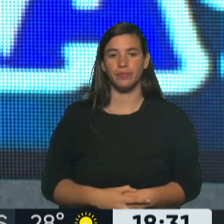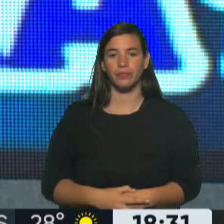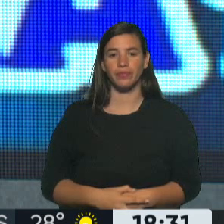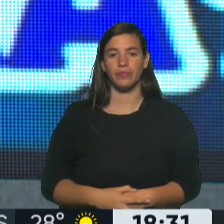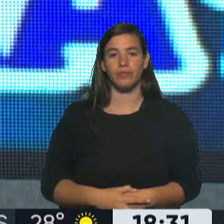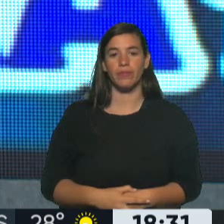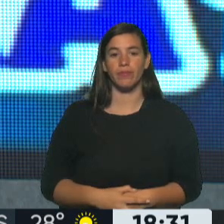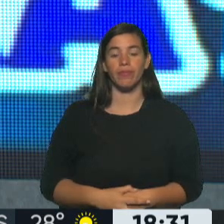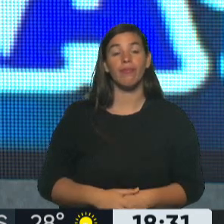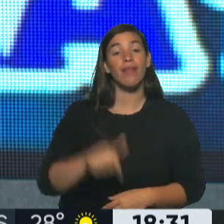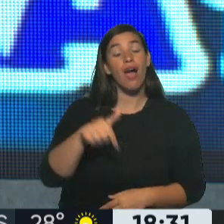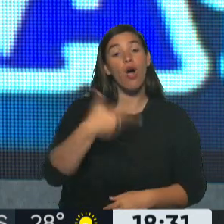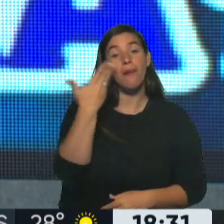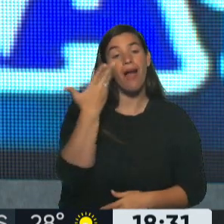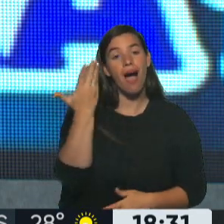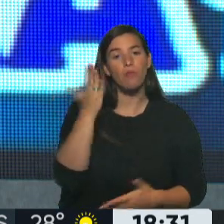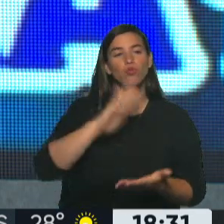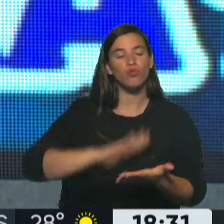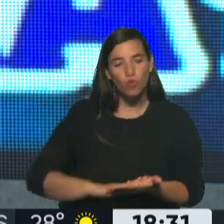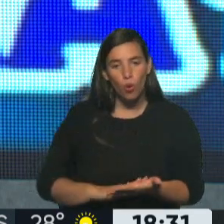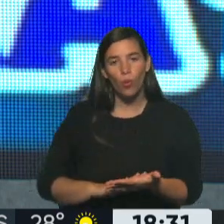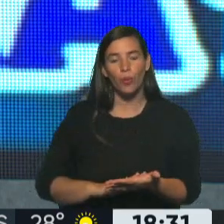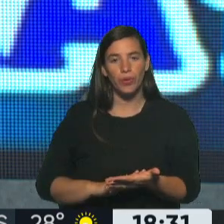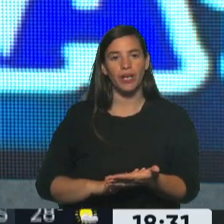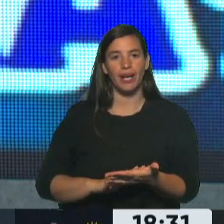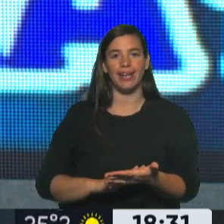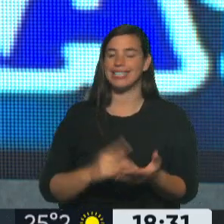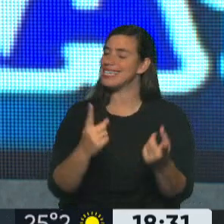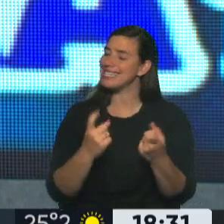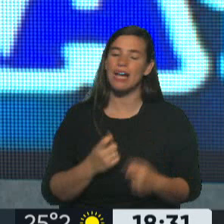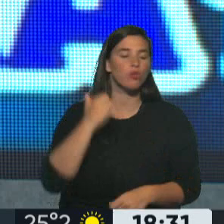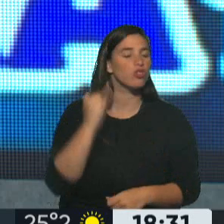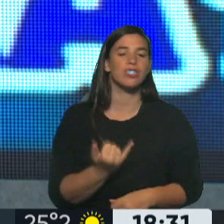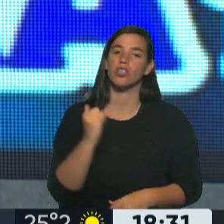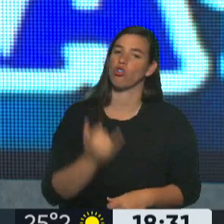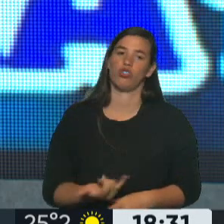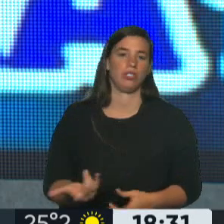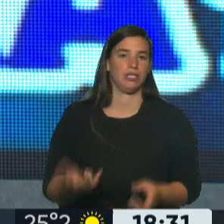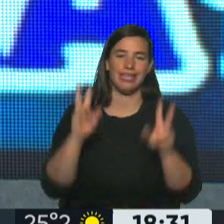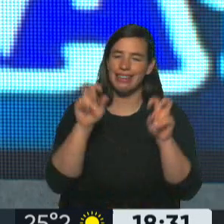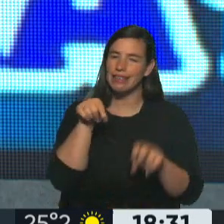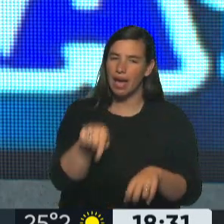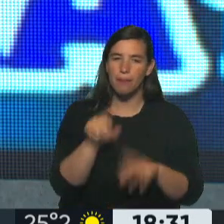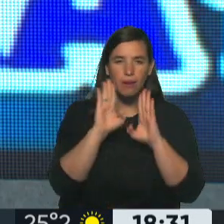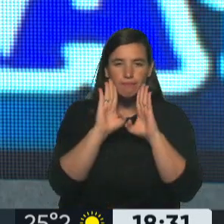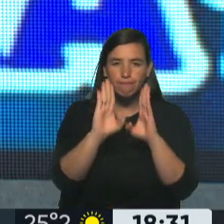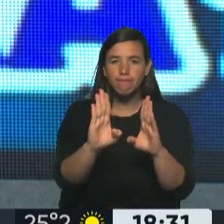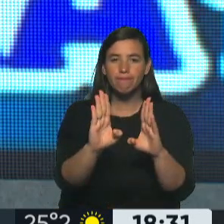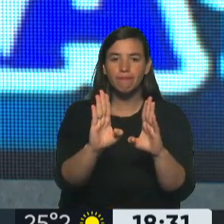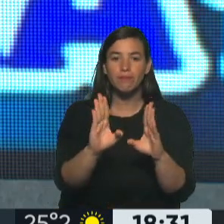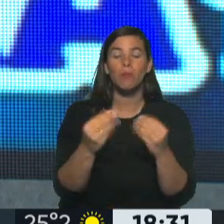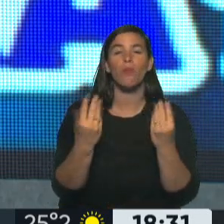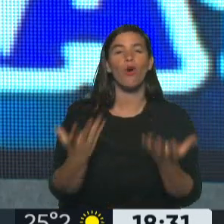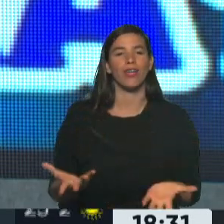Vamos a estar hablando ahora sobre algo que es necesario hablar, por supuesto, porque habla también del registro que tenemos de las demás, del